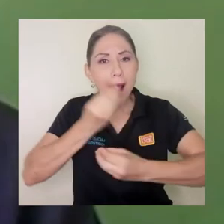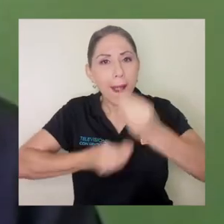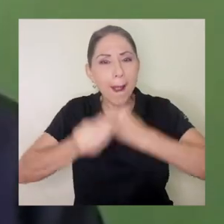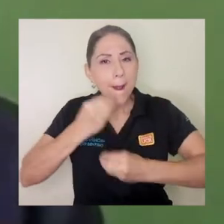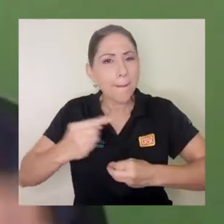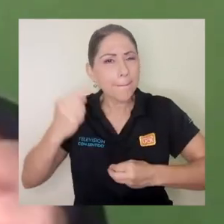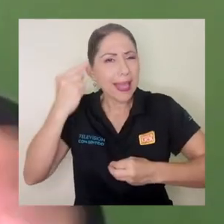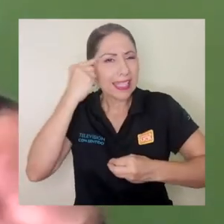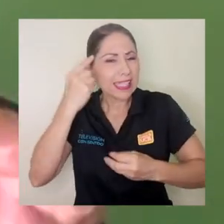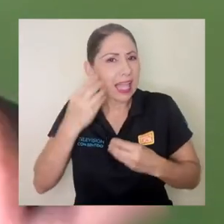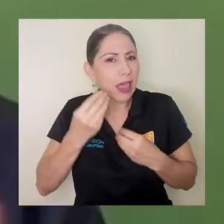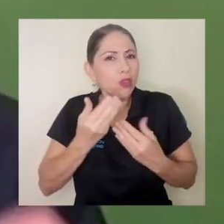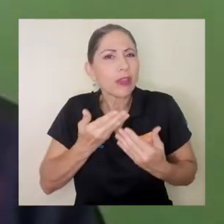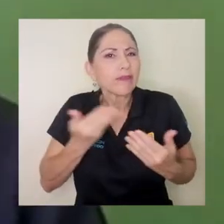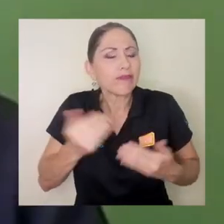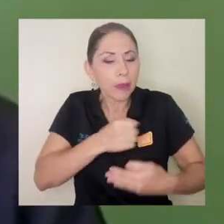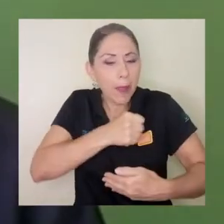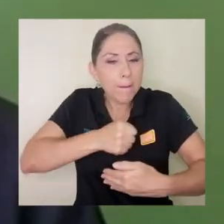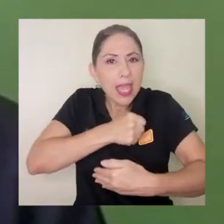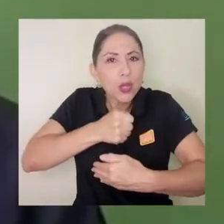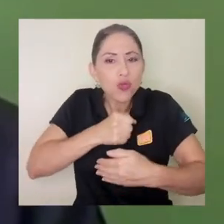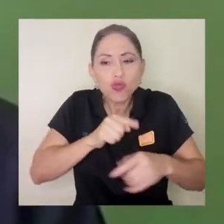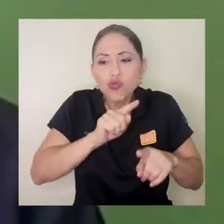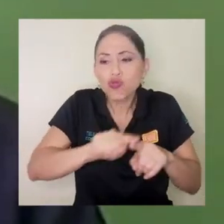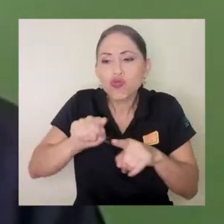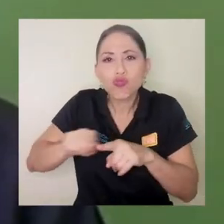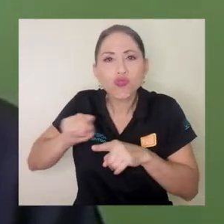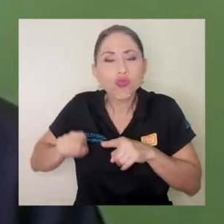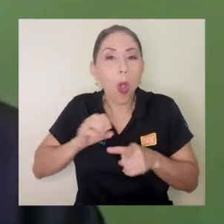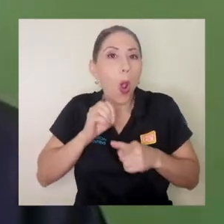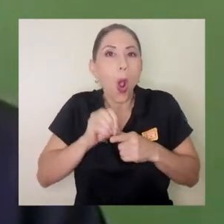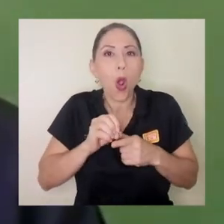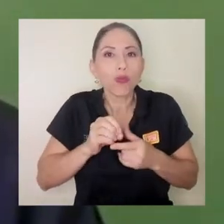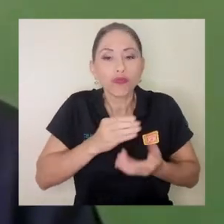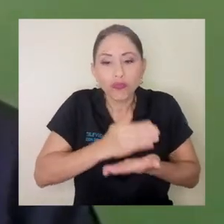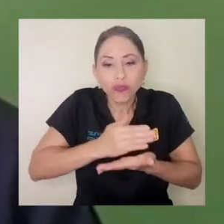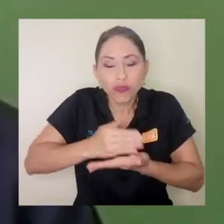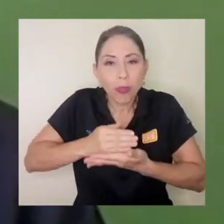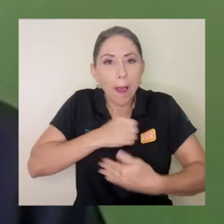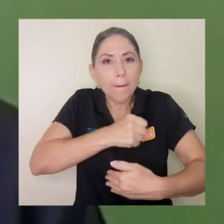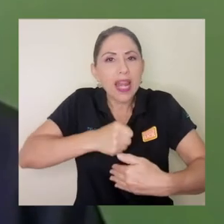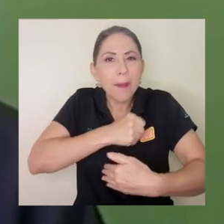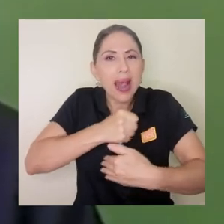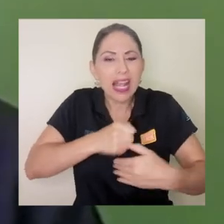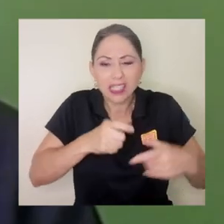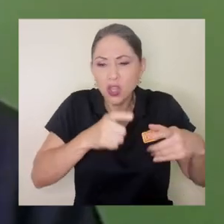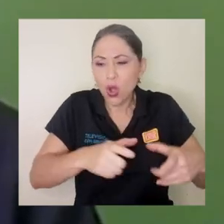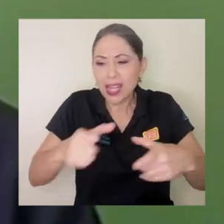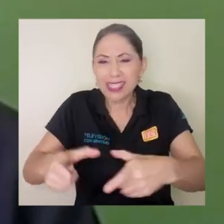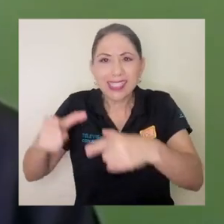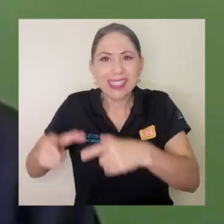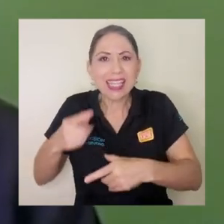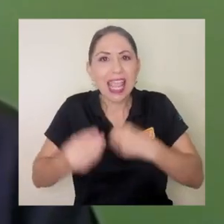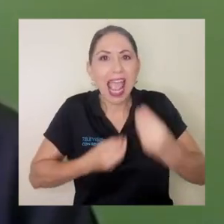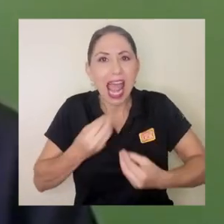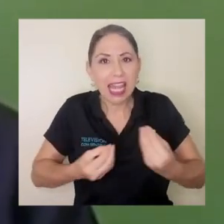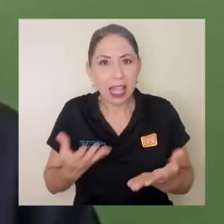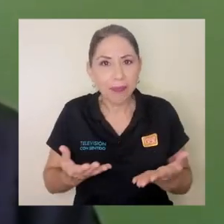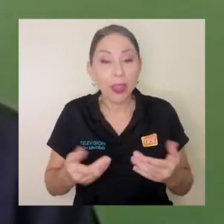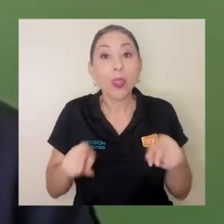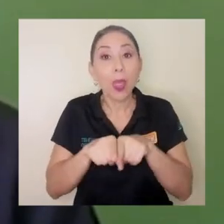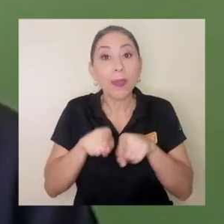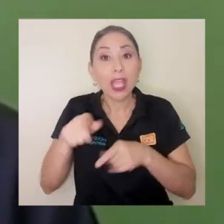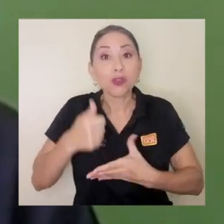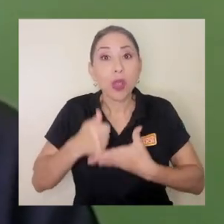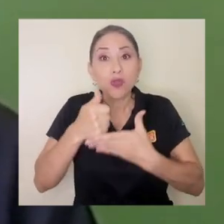poco en menús, por ejemplo, en preparaciones, ¿qué haría? Y eso también